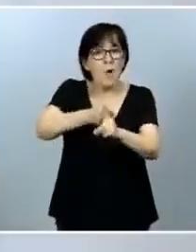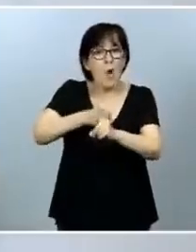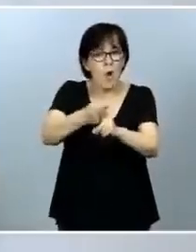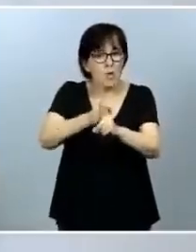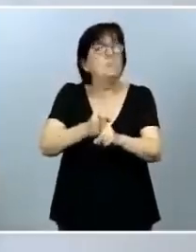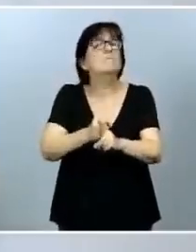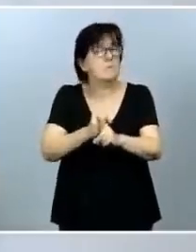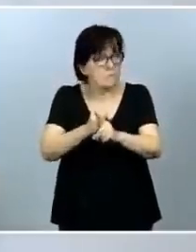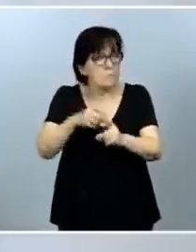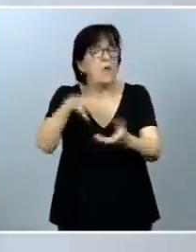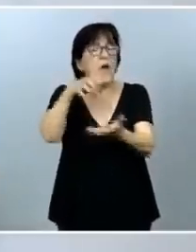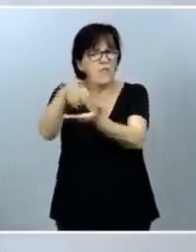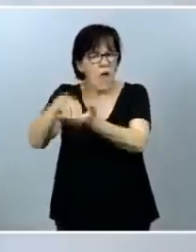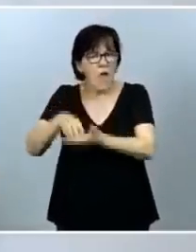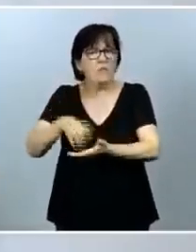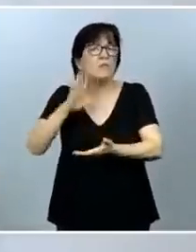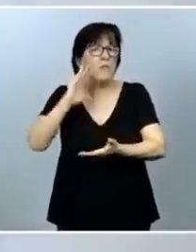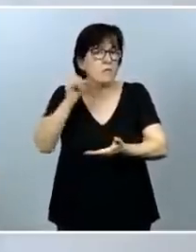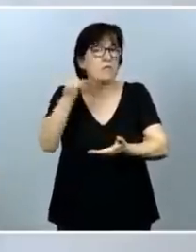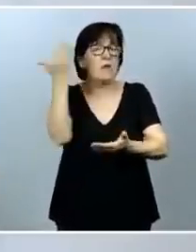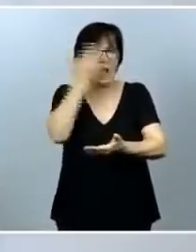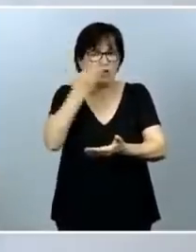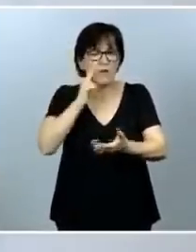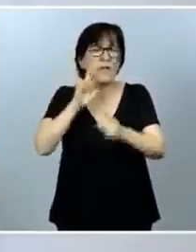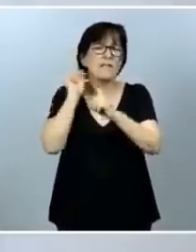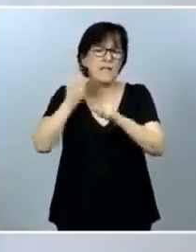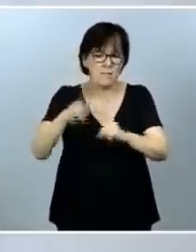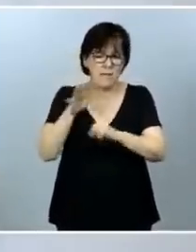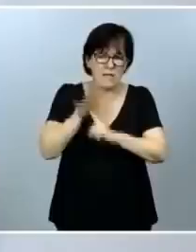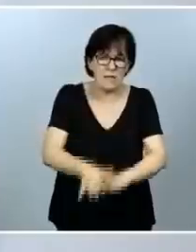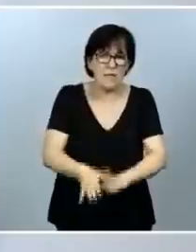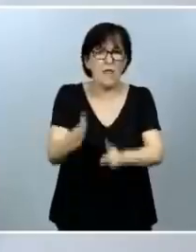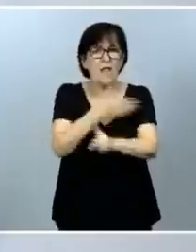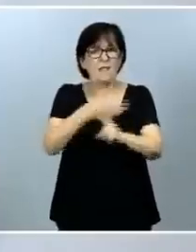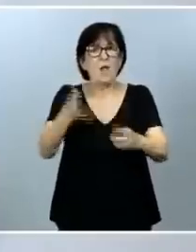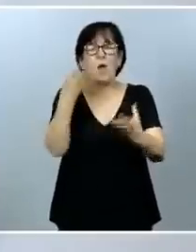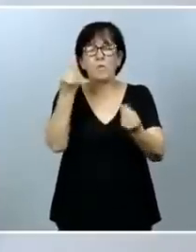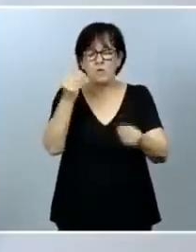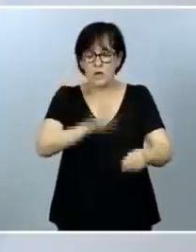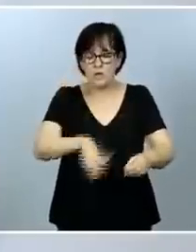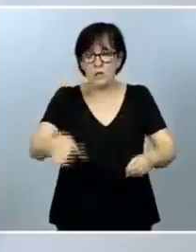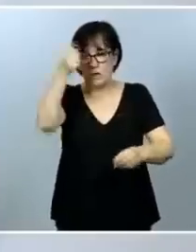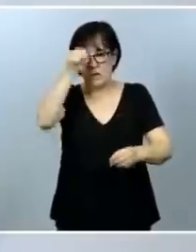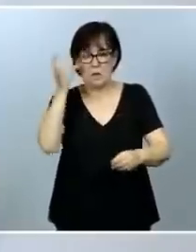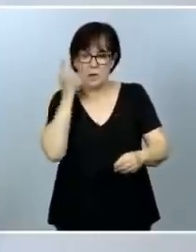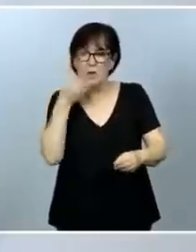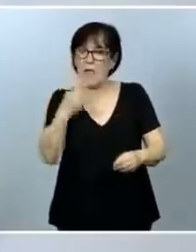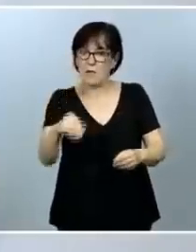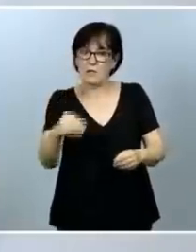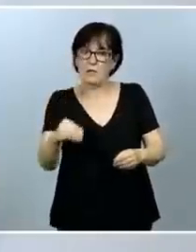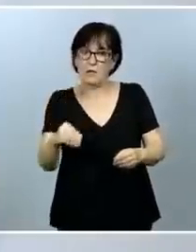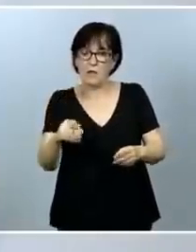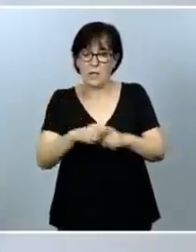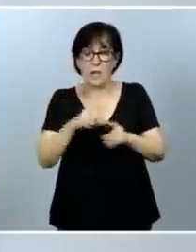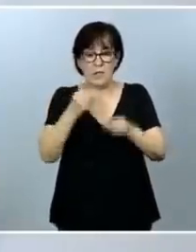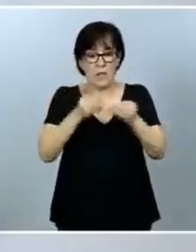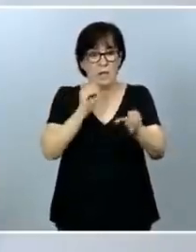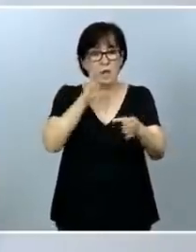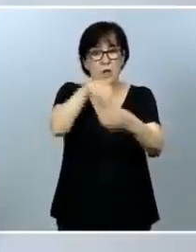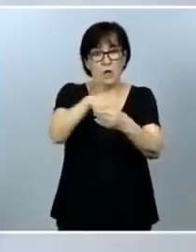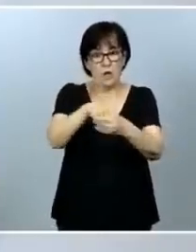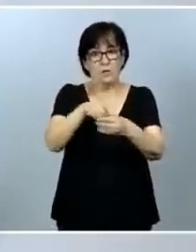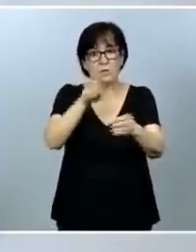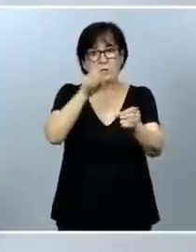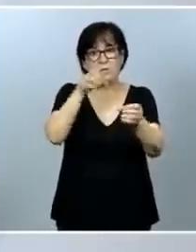centros escolares, y también la discriminación y violencia que sufren muchos niños, niñas y adolescentes que pertenecen a colectivos vulnerables